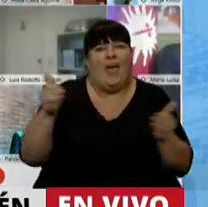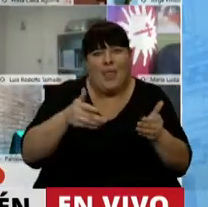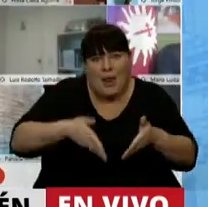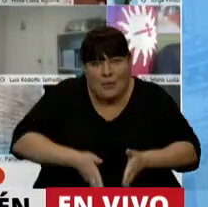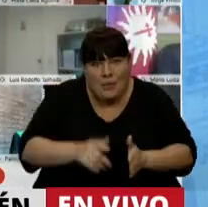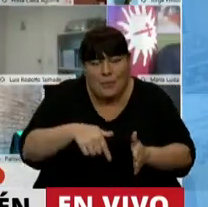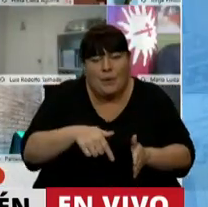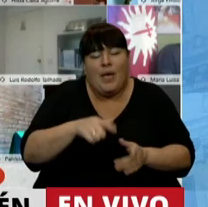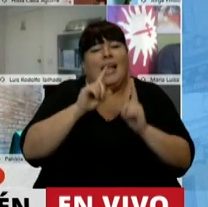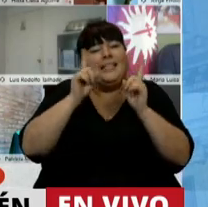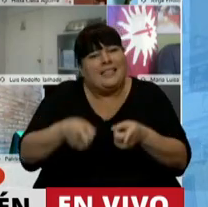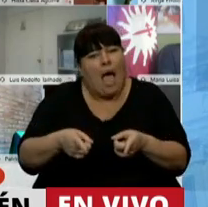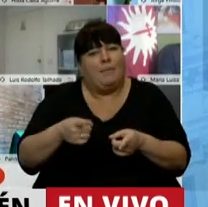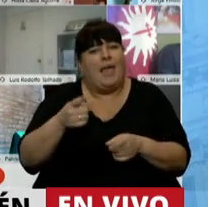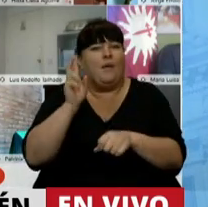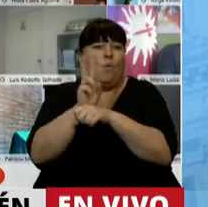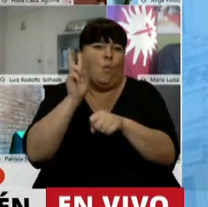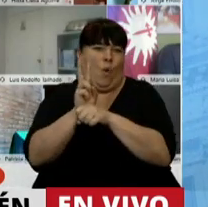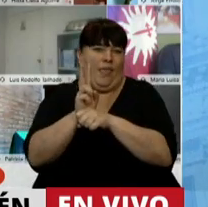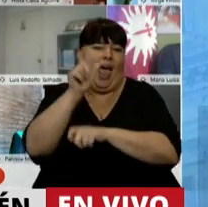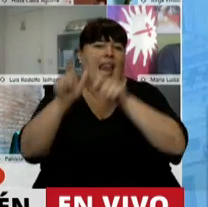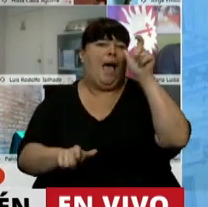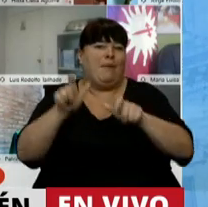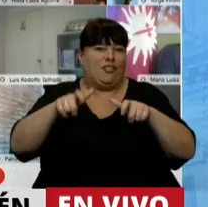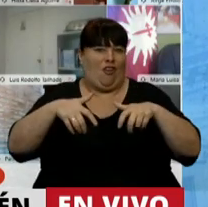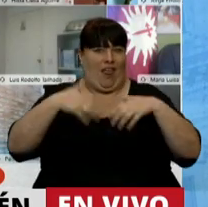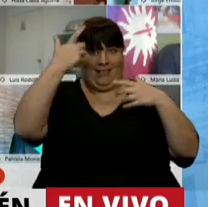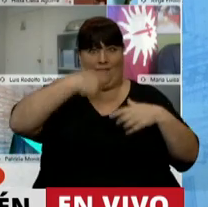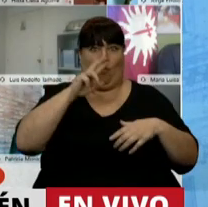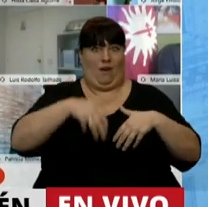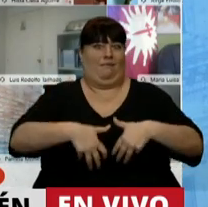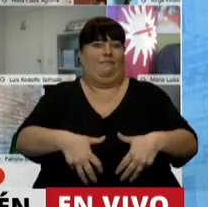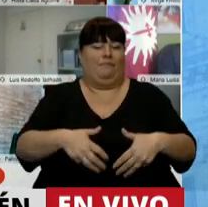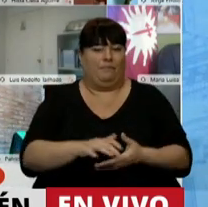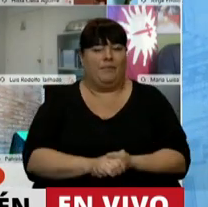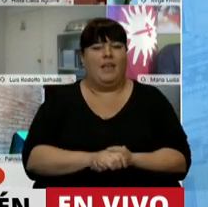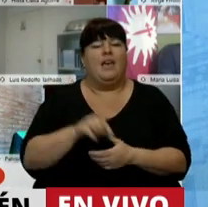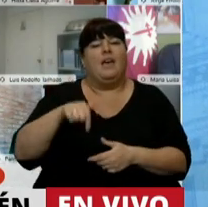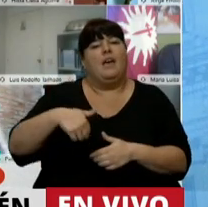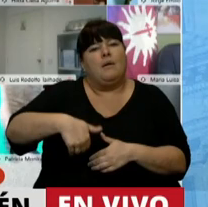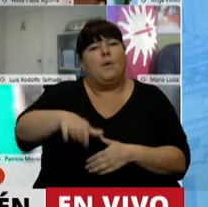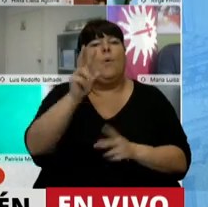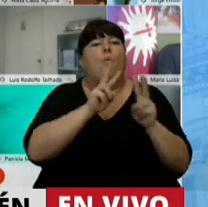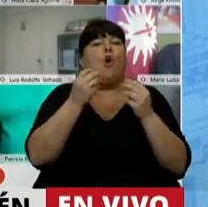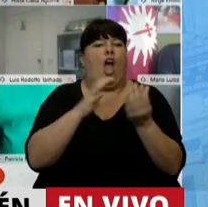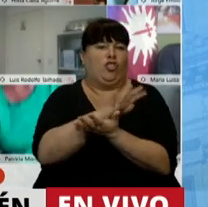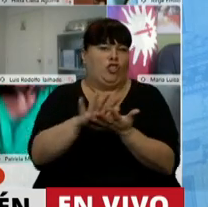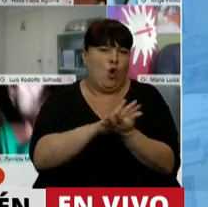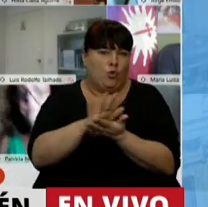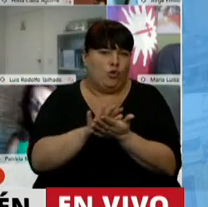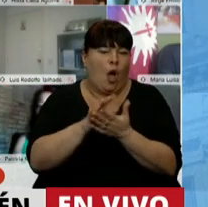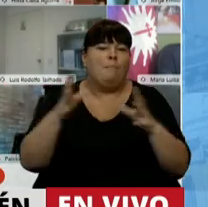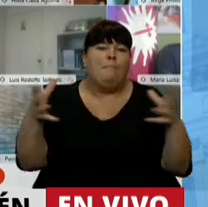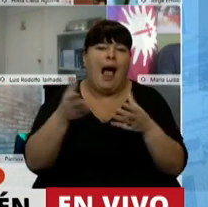nacer, sino también en la protección de las personas gestantes. Nuestro camino es el de buscar soluciones que